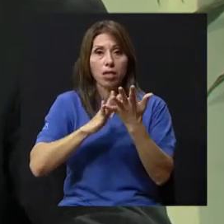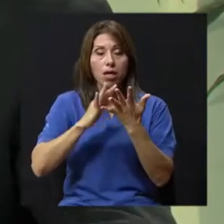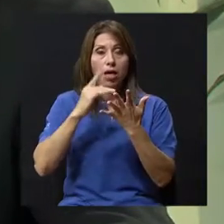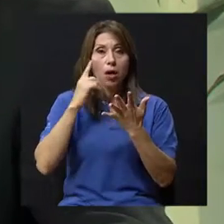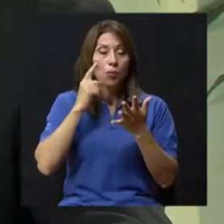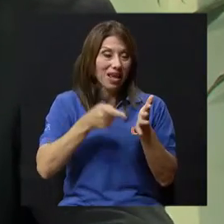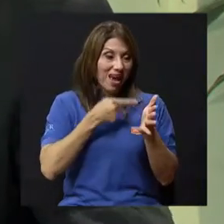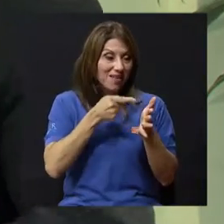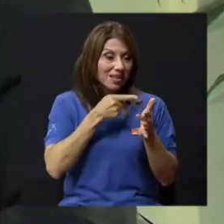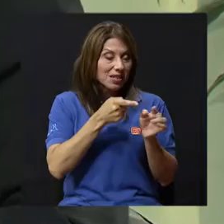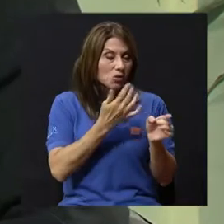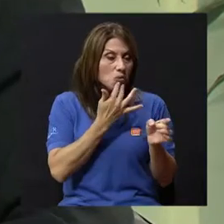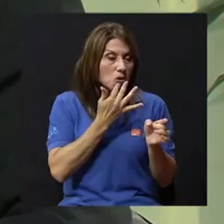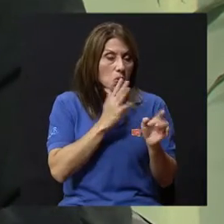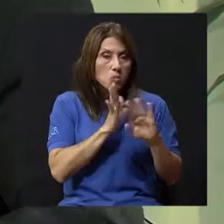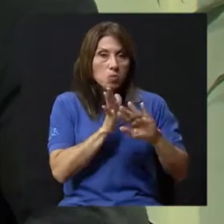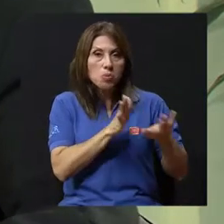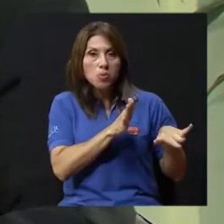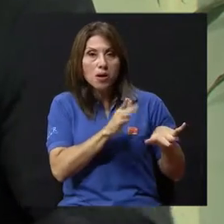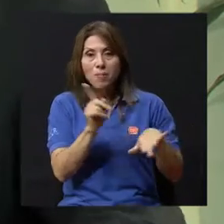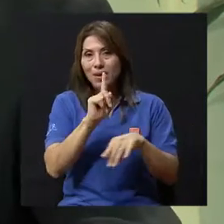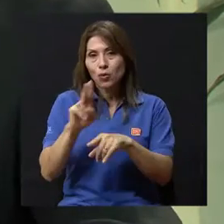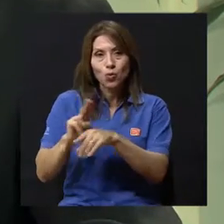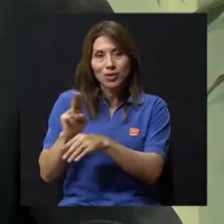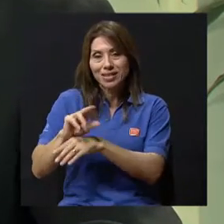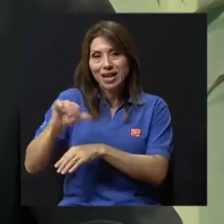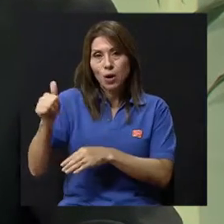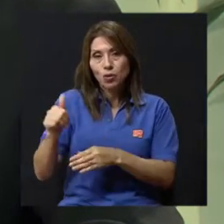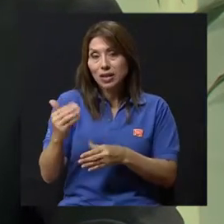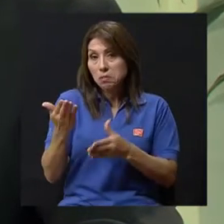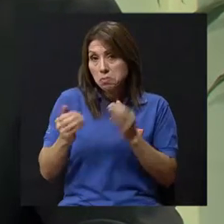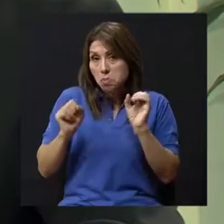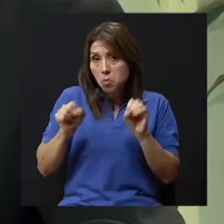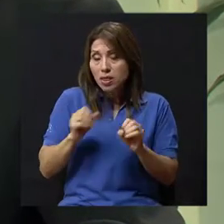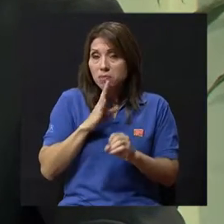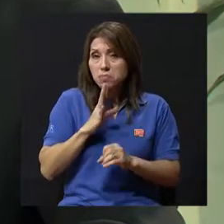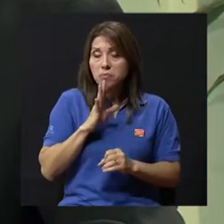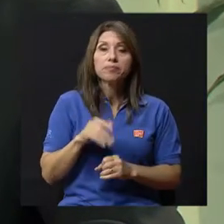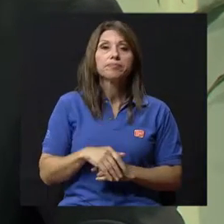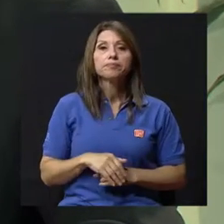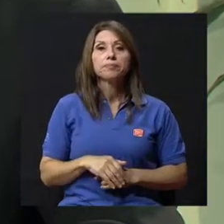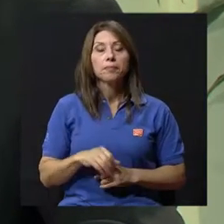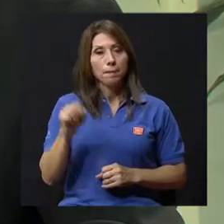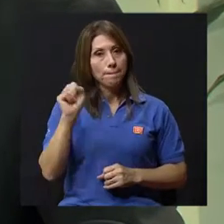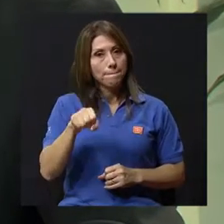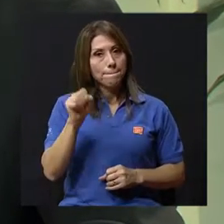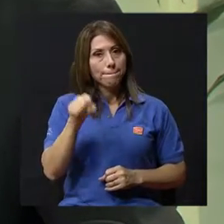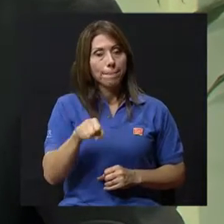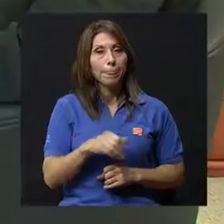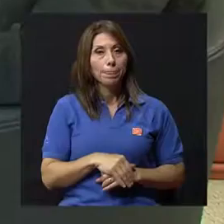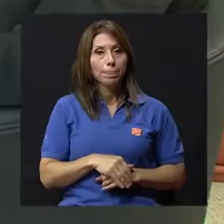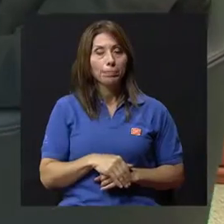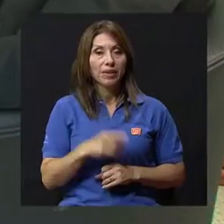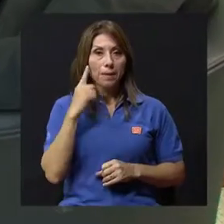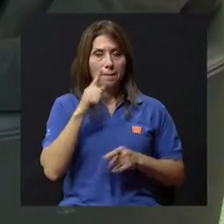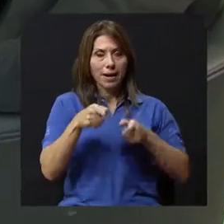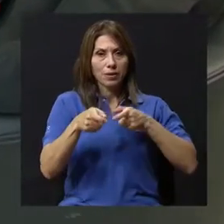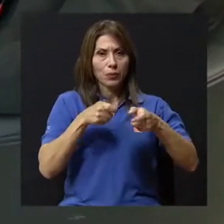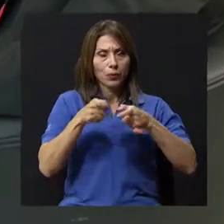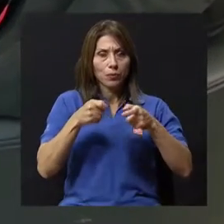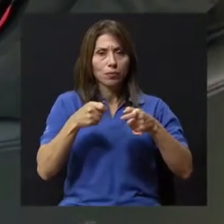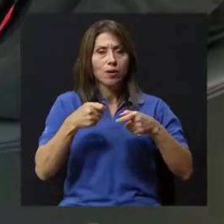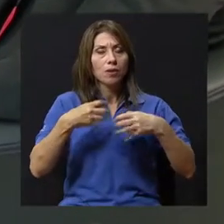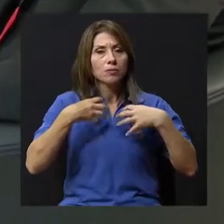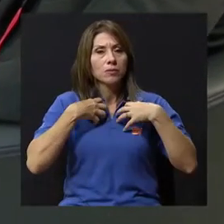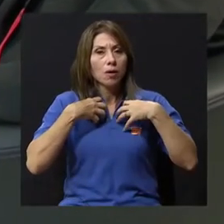utilizarlo porque a veces abandonan una y no utilizan la otra. Tal vez si nos amplía al respecto. Sí, bueno, en el manejo del asma hay dos